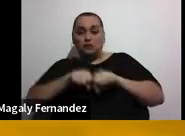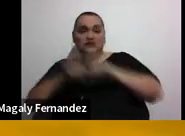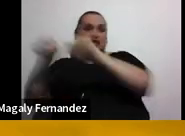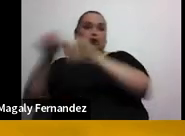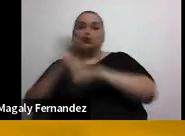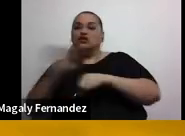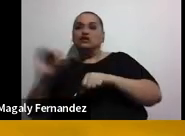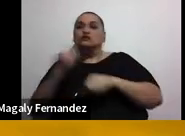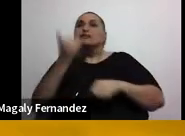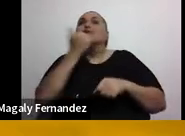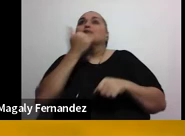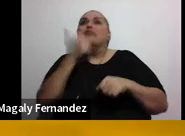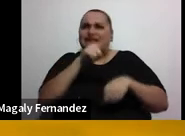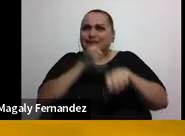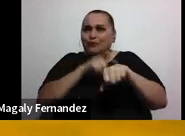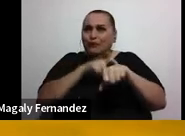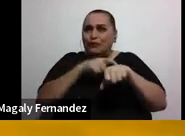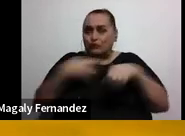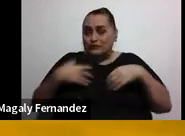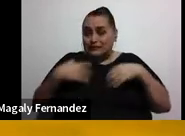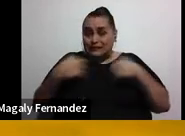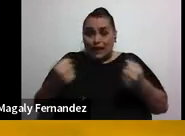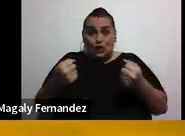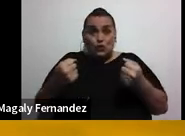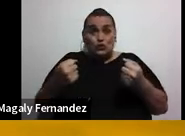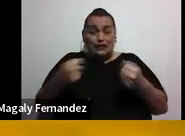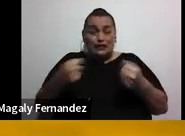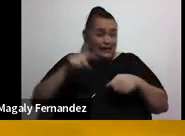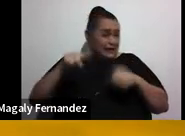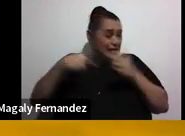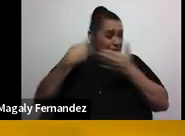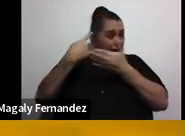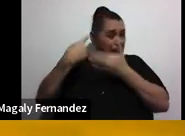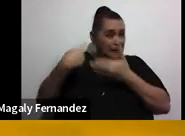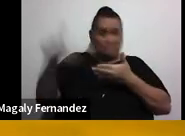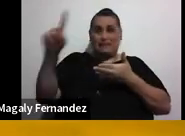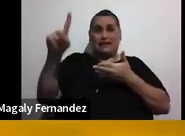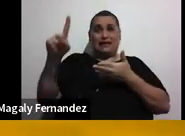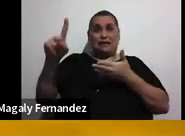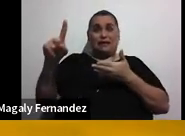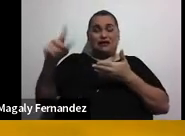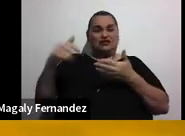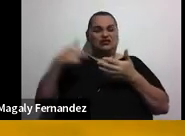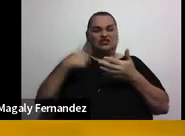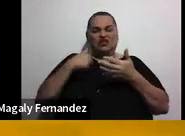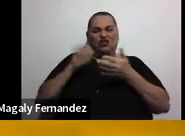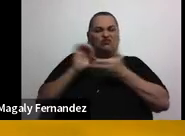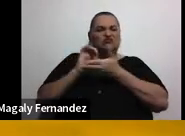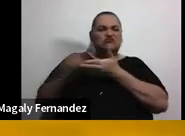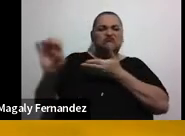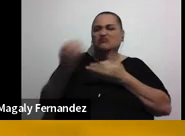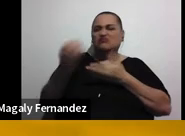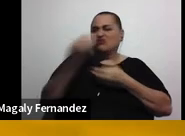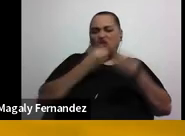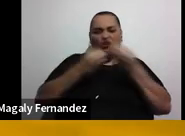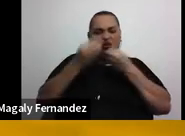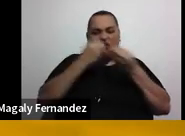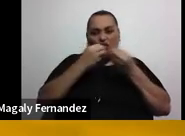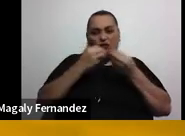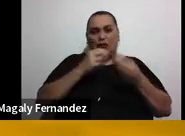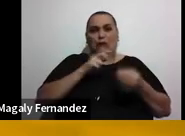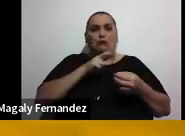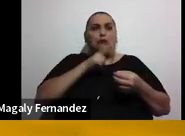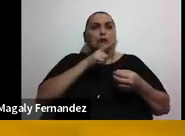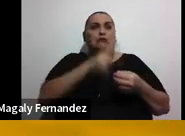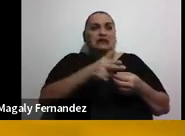a pasar ahí? ¿Qué va a pasar con nuestra salud? Casi que de inmediato, no me van a dar ganas de comer, muchas personas hasta unitarían, por ejemplo, semejante